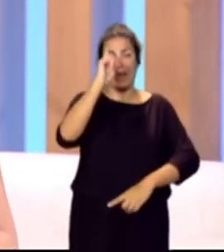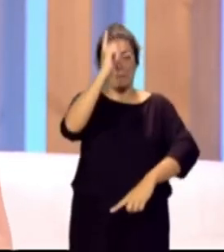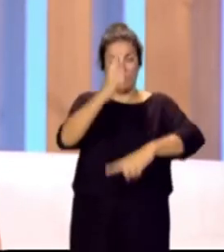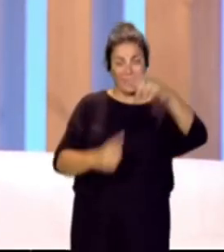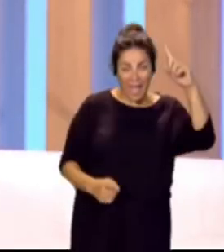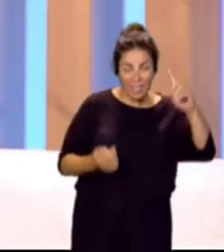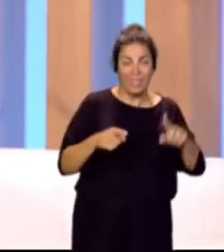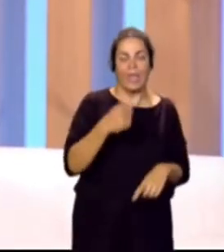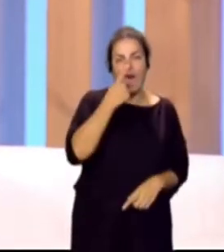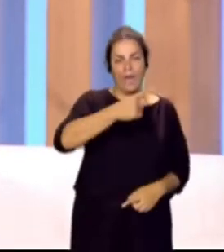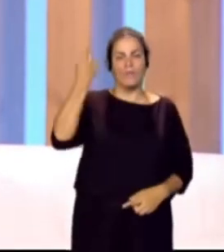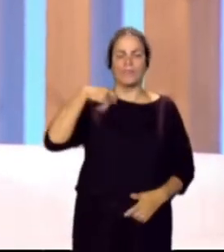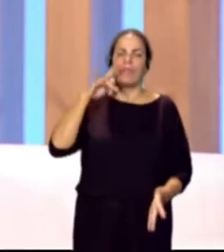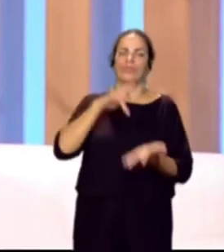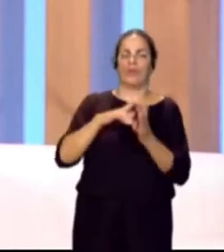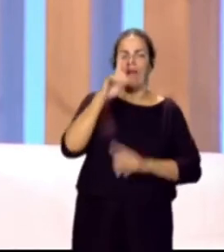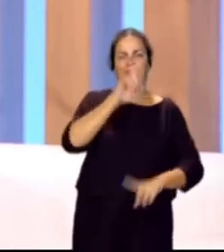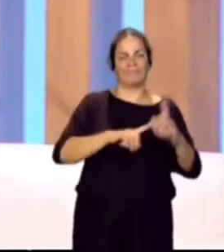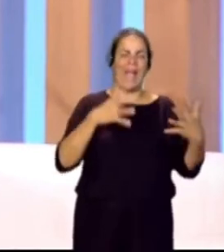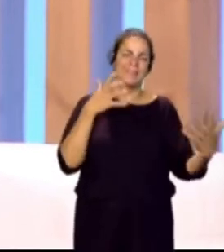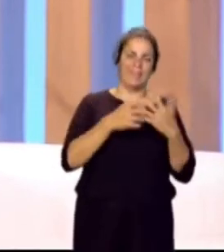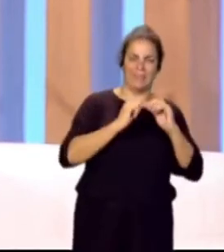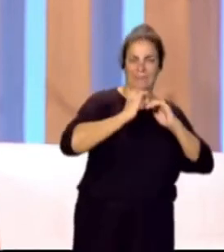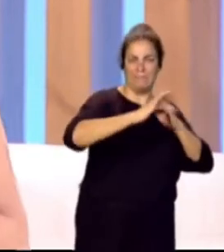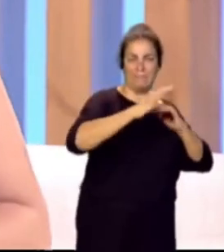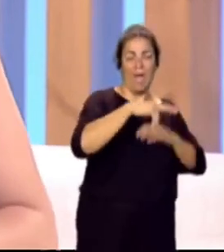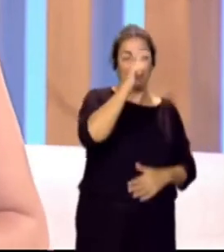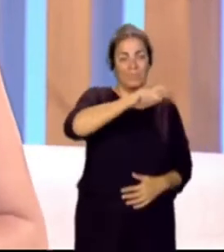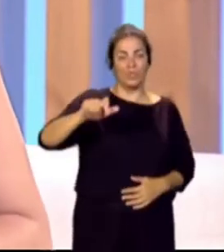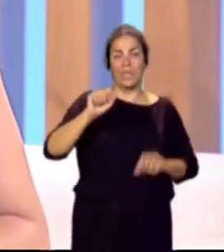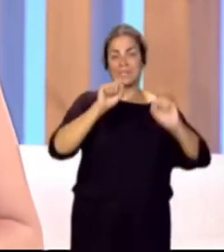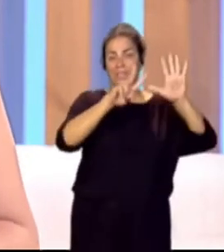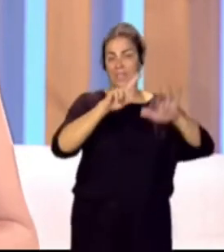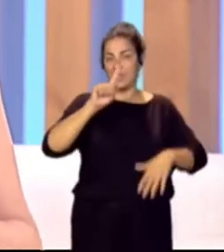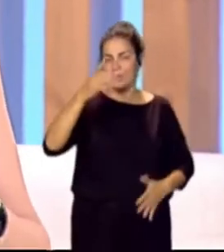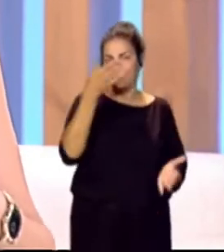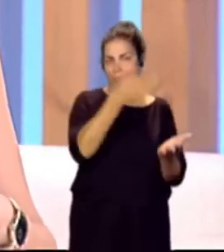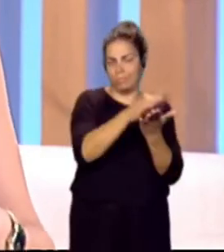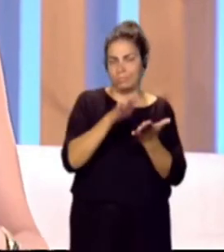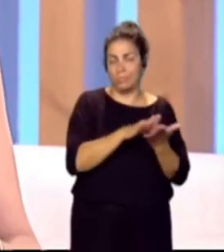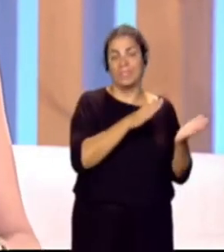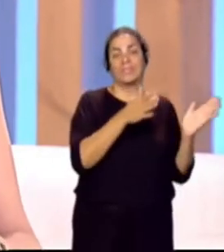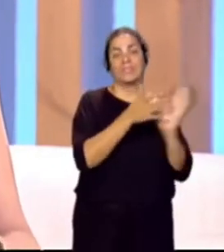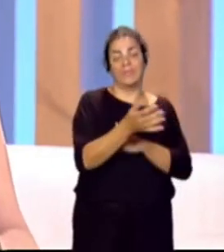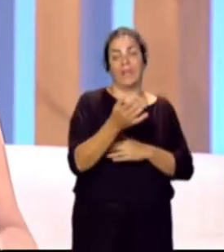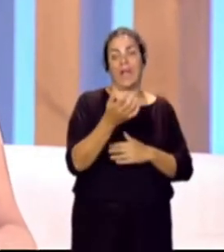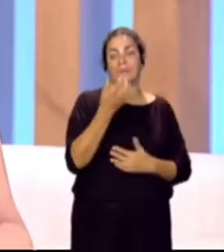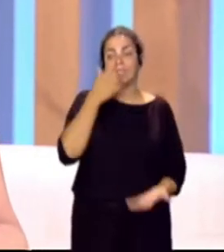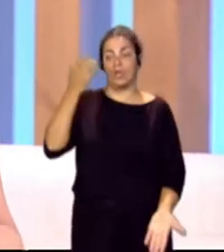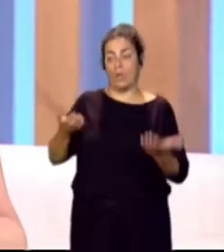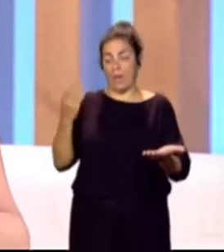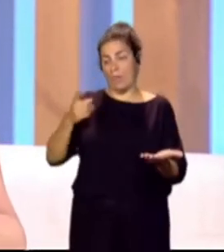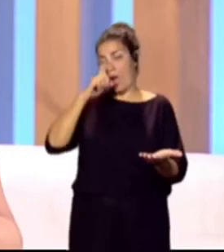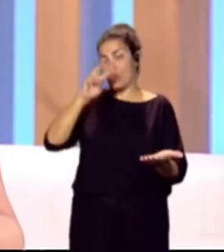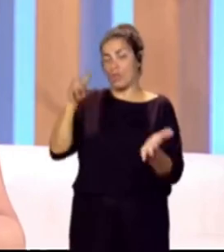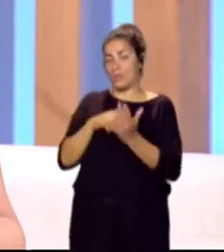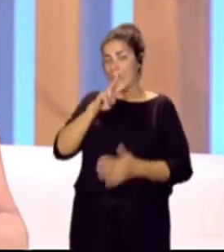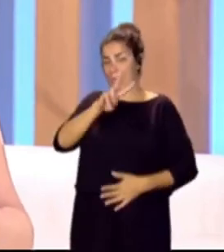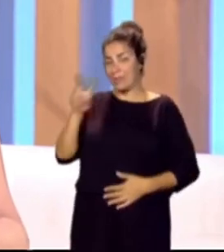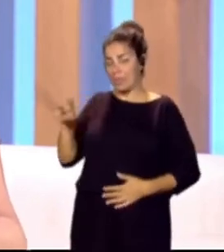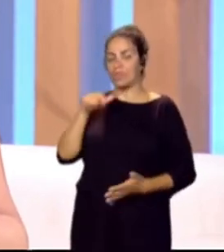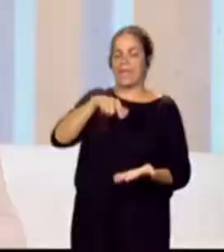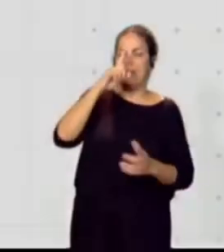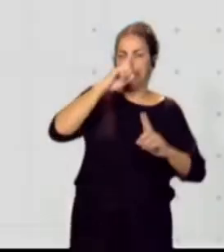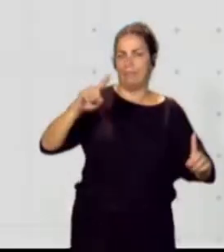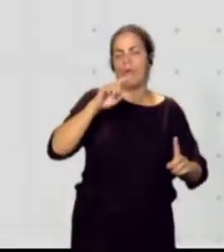accidentes acuáticos. Fallecieron 71 personas. Esto supuso un 4% menos que en 2022, pero vamos a ver